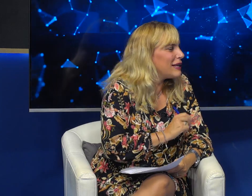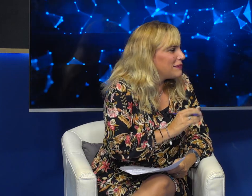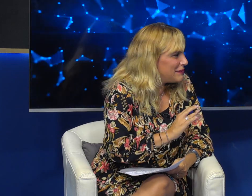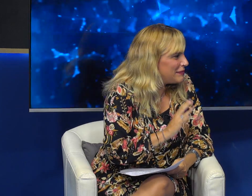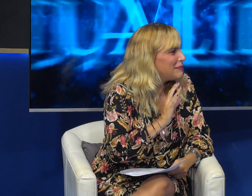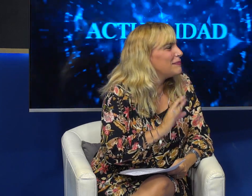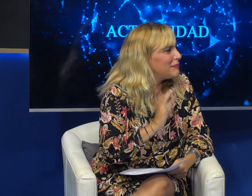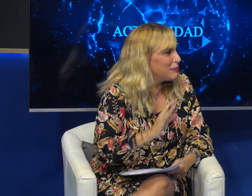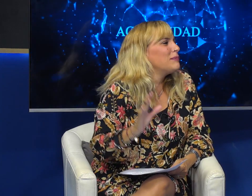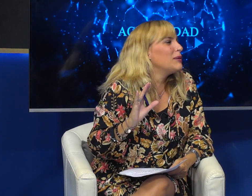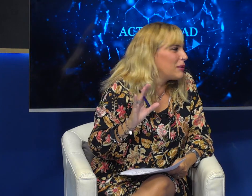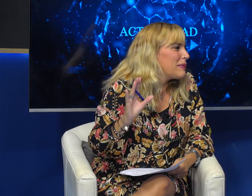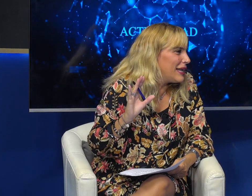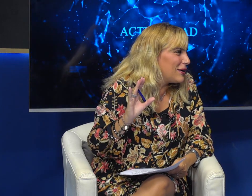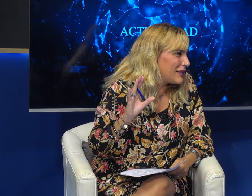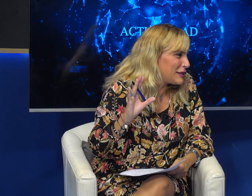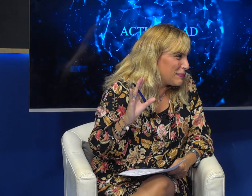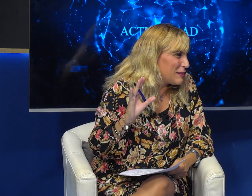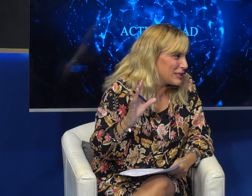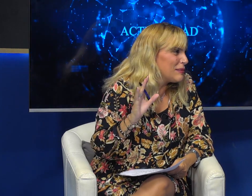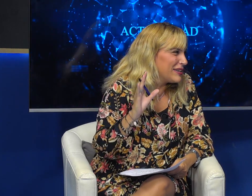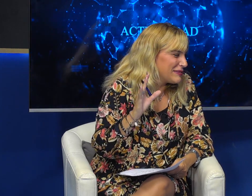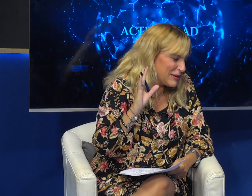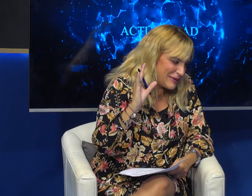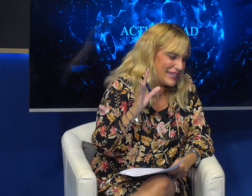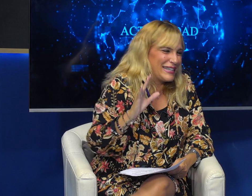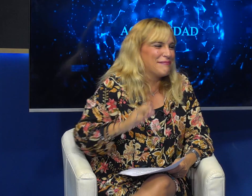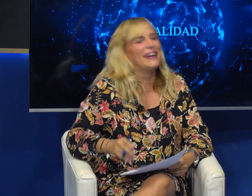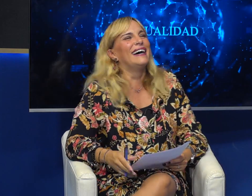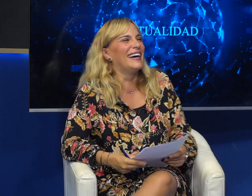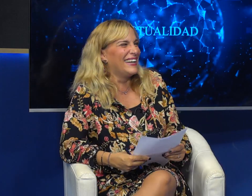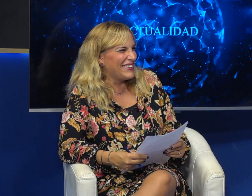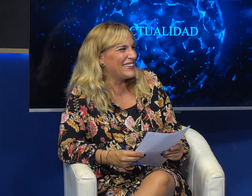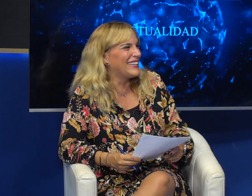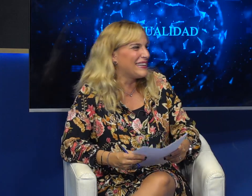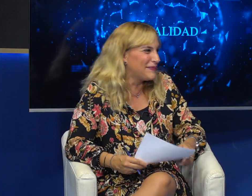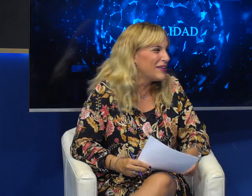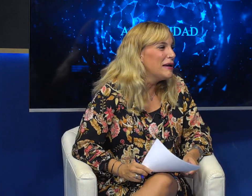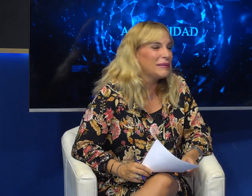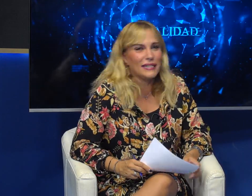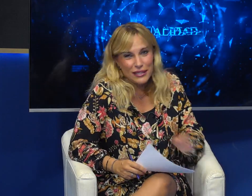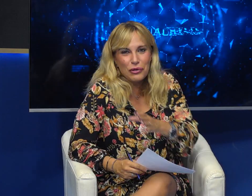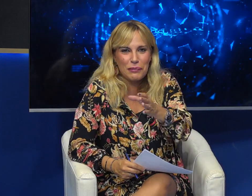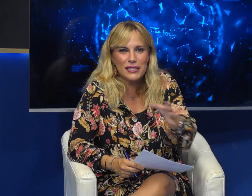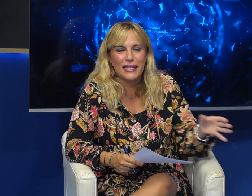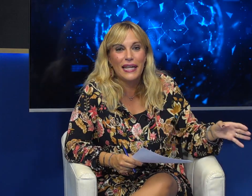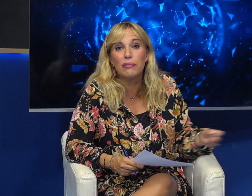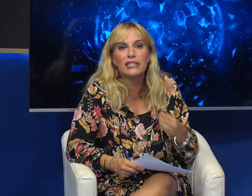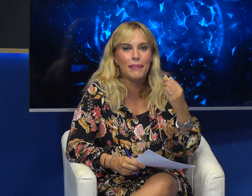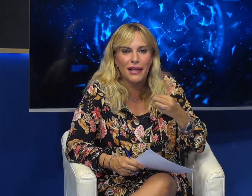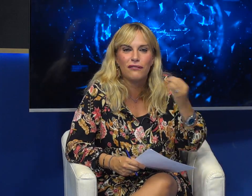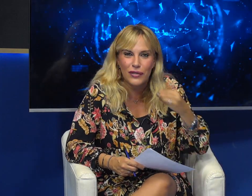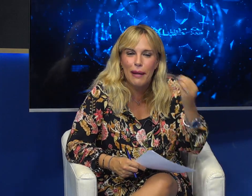el año que viene, voy bien, ¿no?, de tiempo. yo creo que sí. bien de tiempo. Mientras tanto, oye, pues